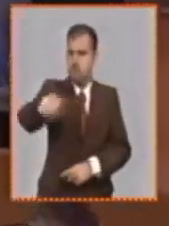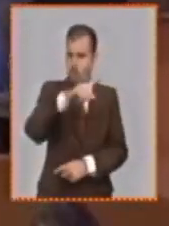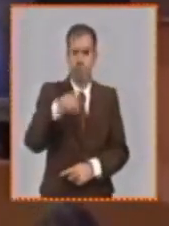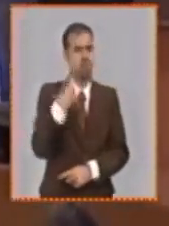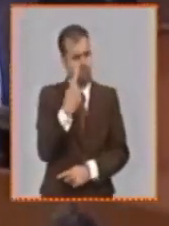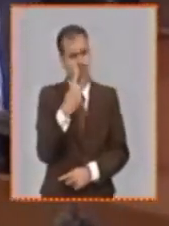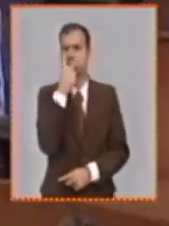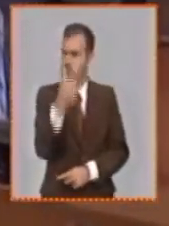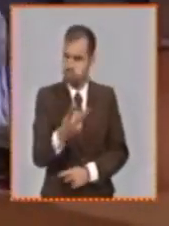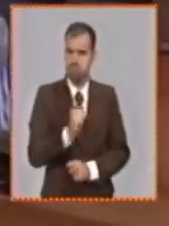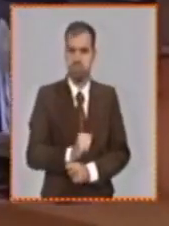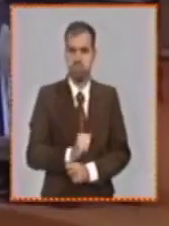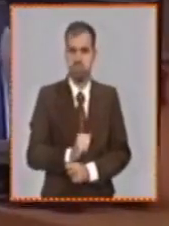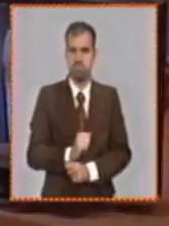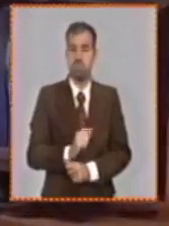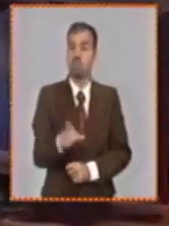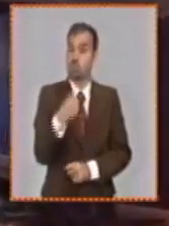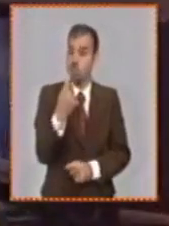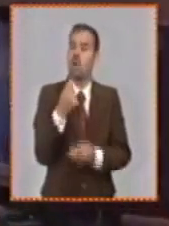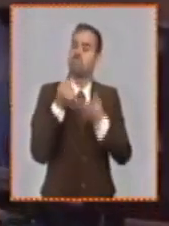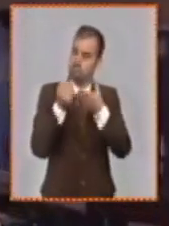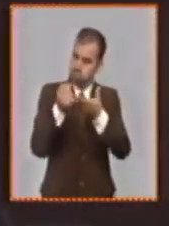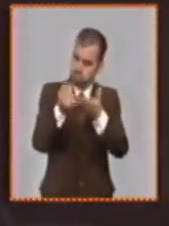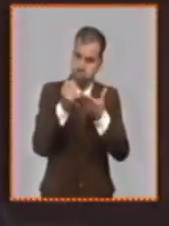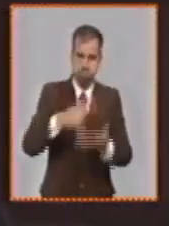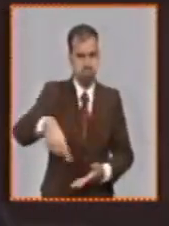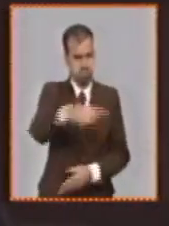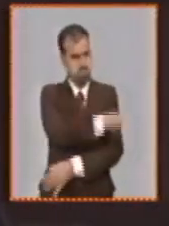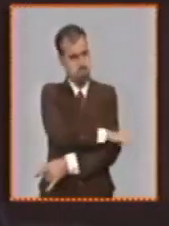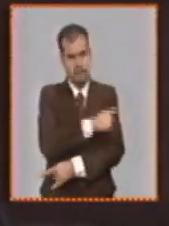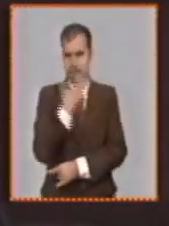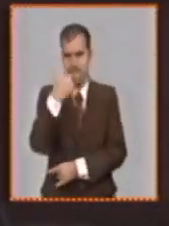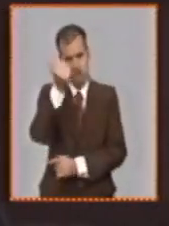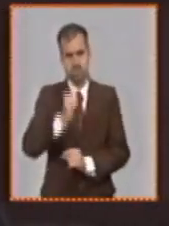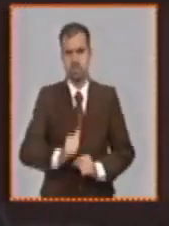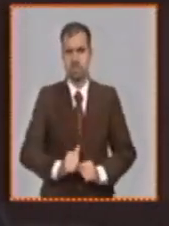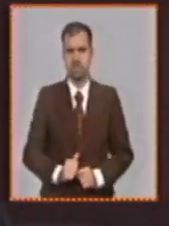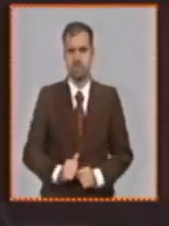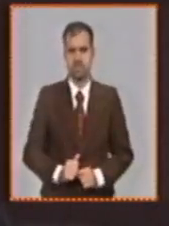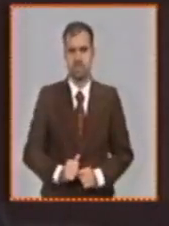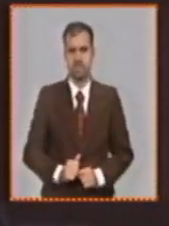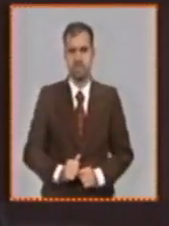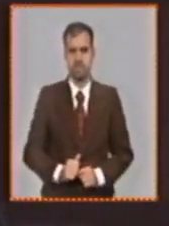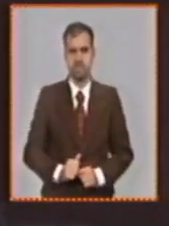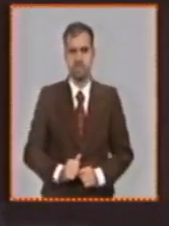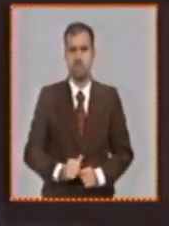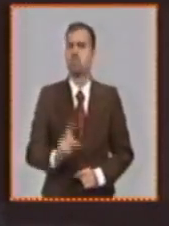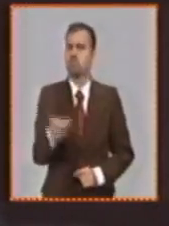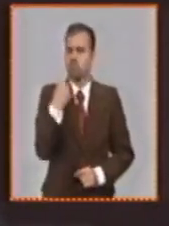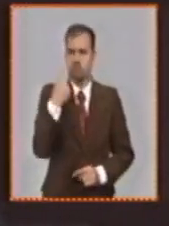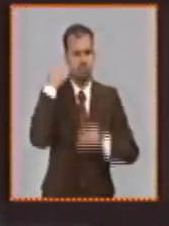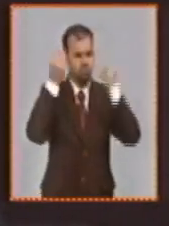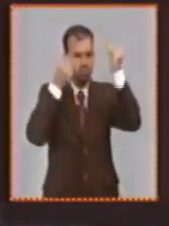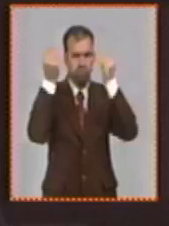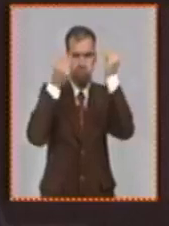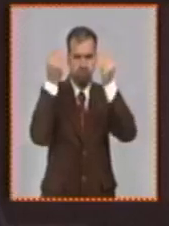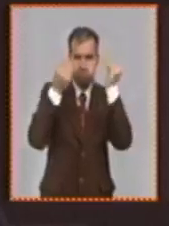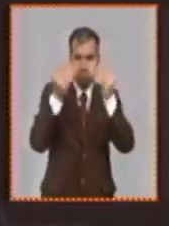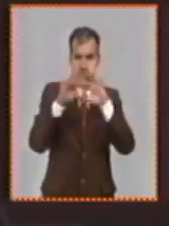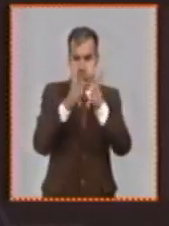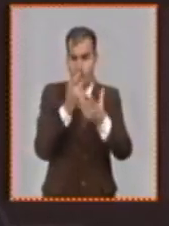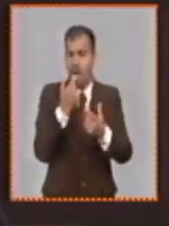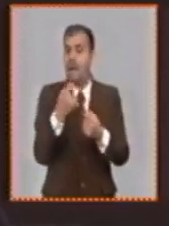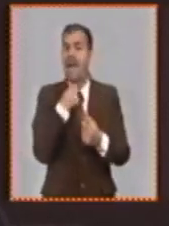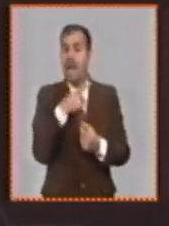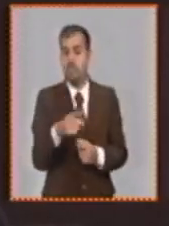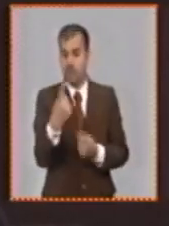cuyo bienestar nos empeñamos en construir se revisará lo que haya que revisar y